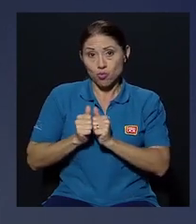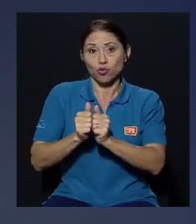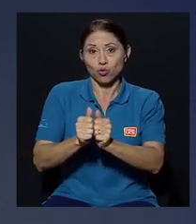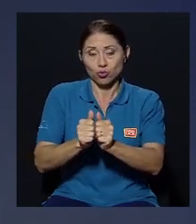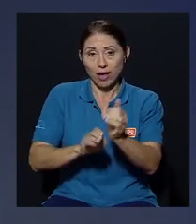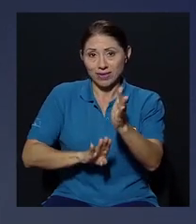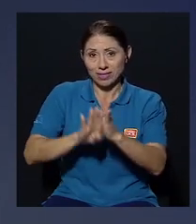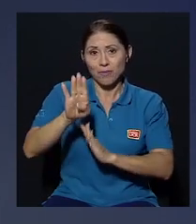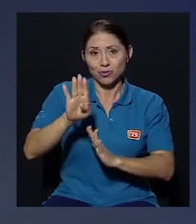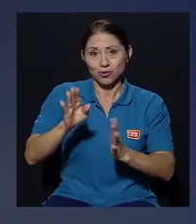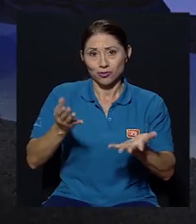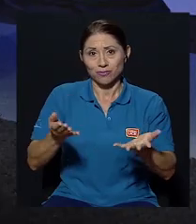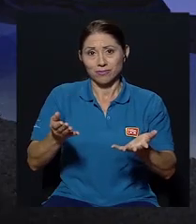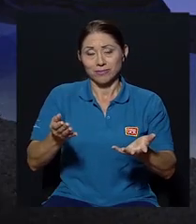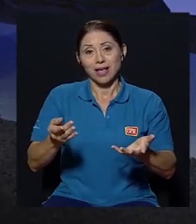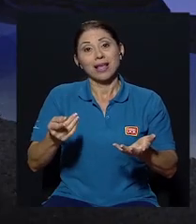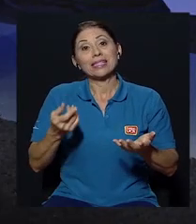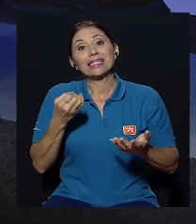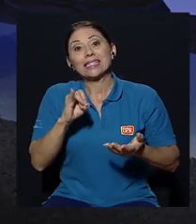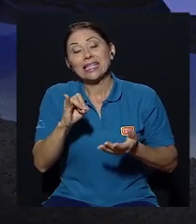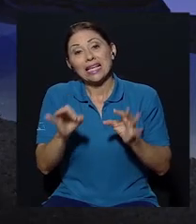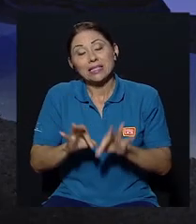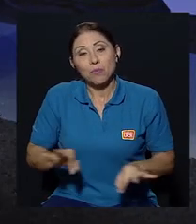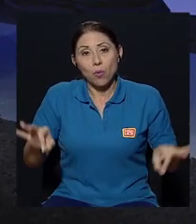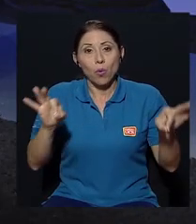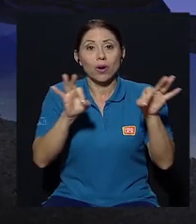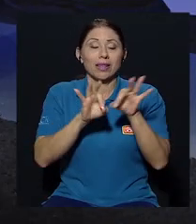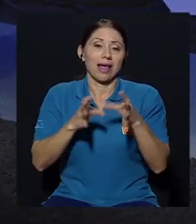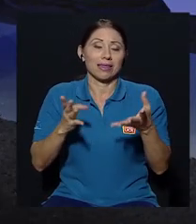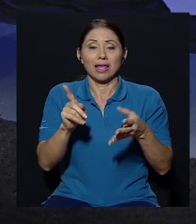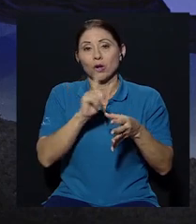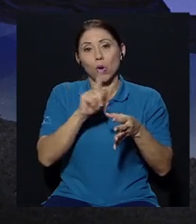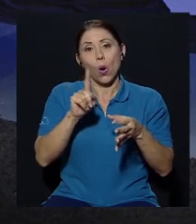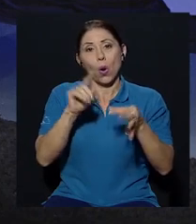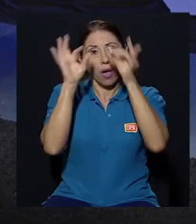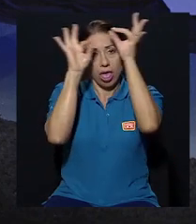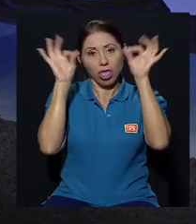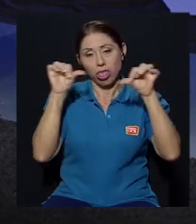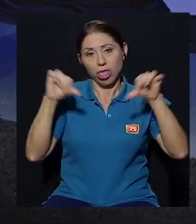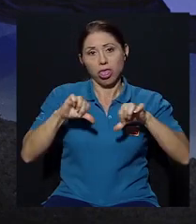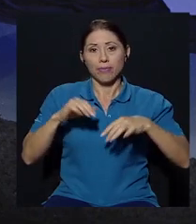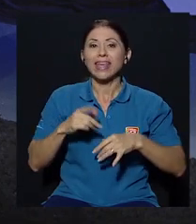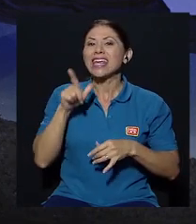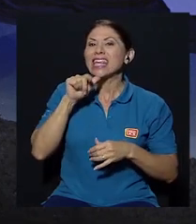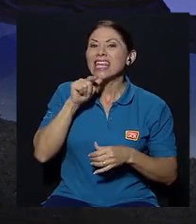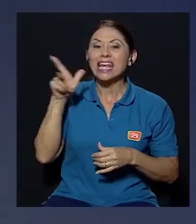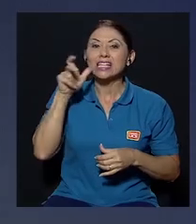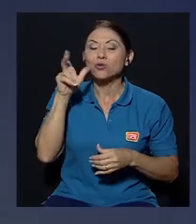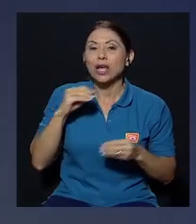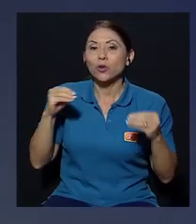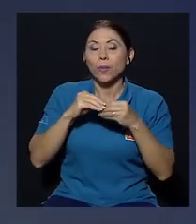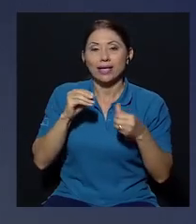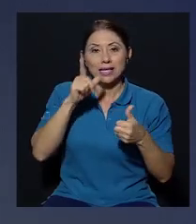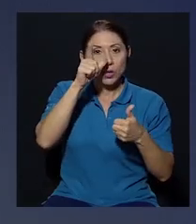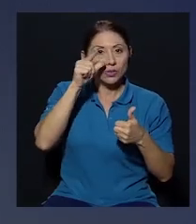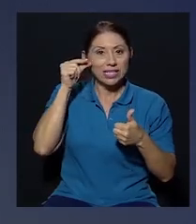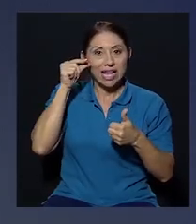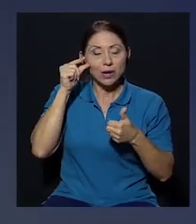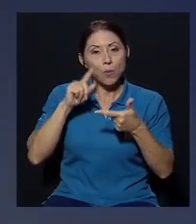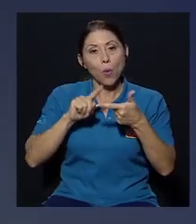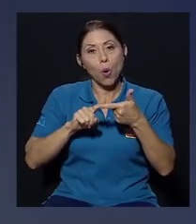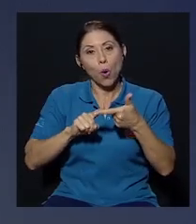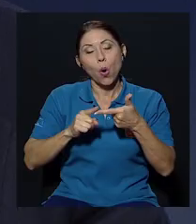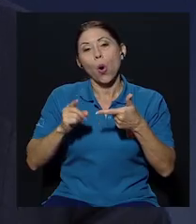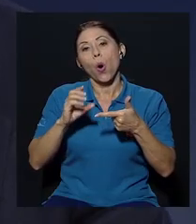si es que el criterio este de no perder popularidad es el importante lo cual no creo quien le está escuchando más Luis Guillermo en su tiempo o